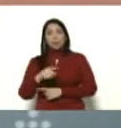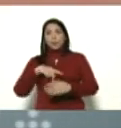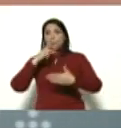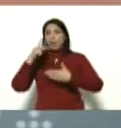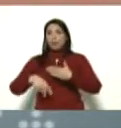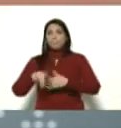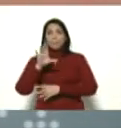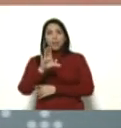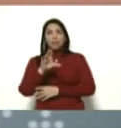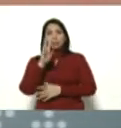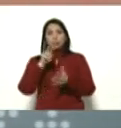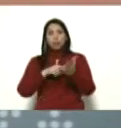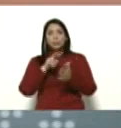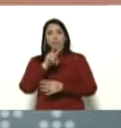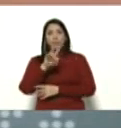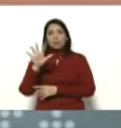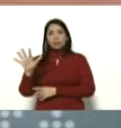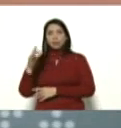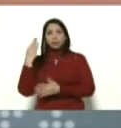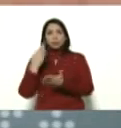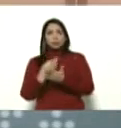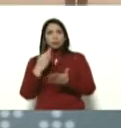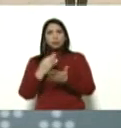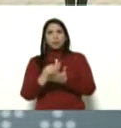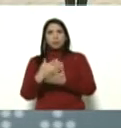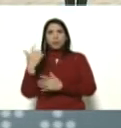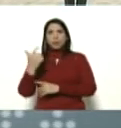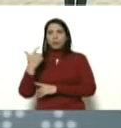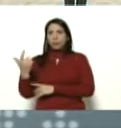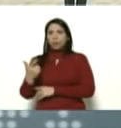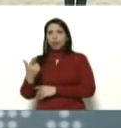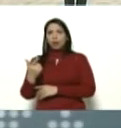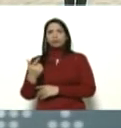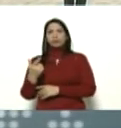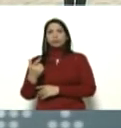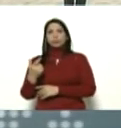dos mil veinticinco siempre lo cargo aquí a mi lado